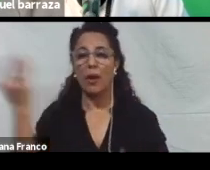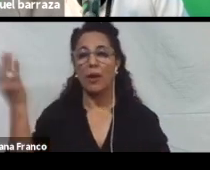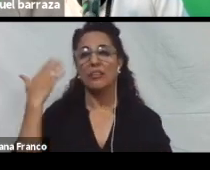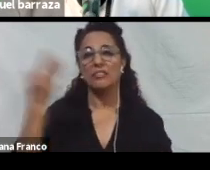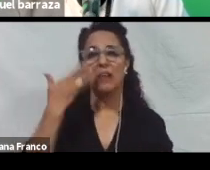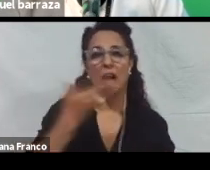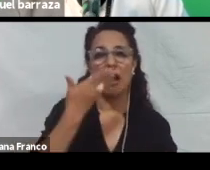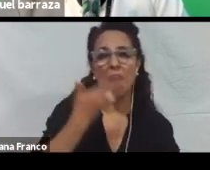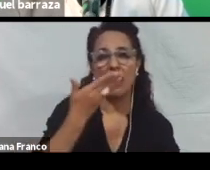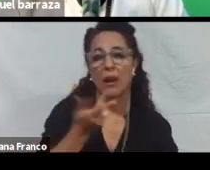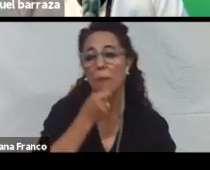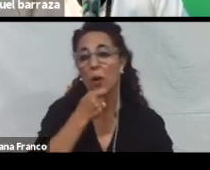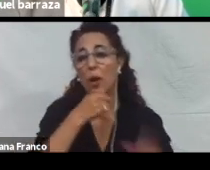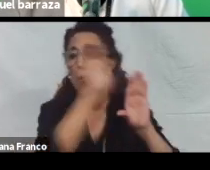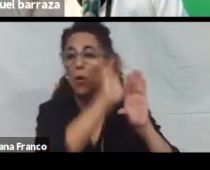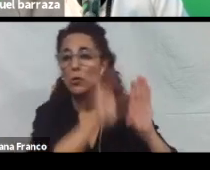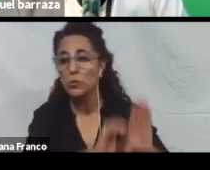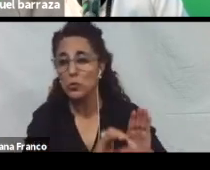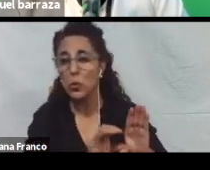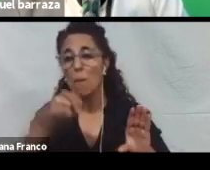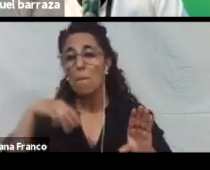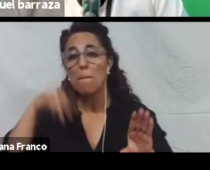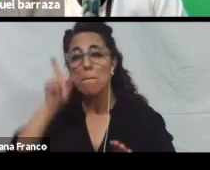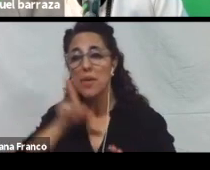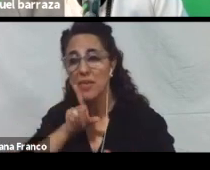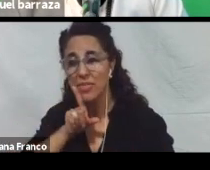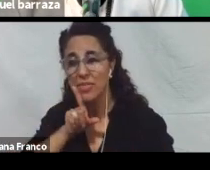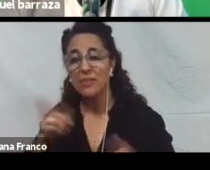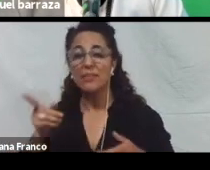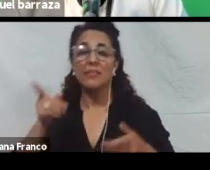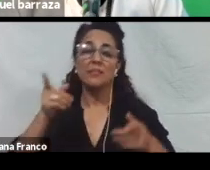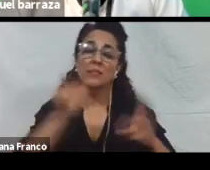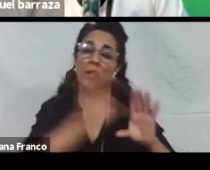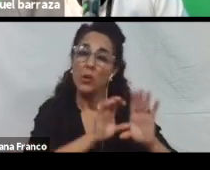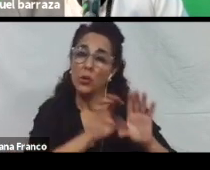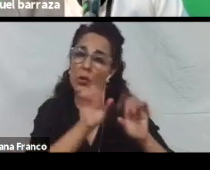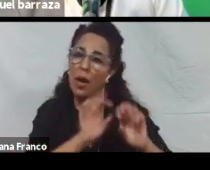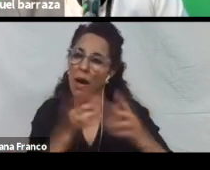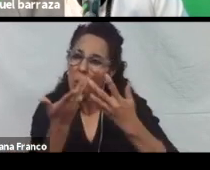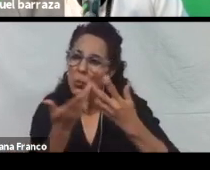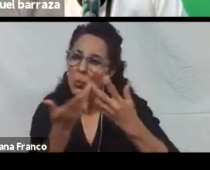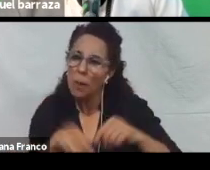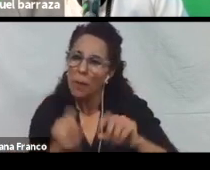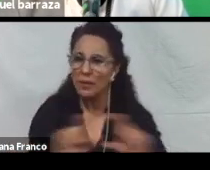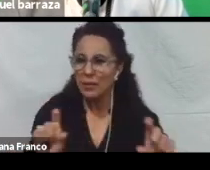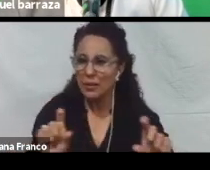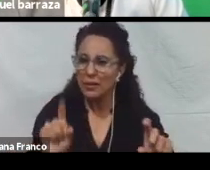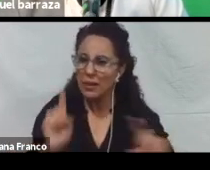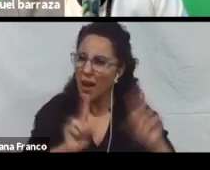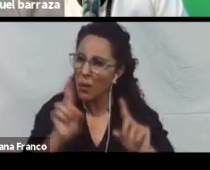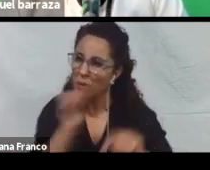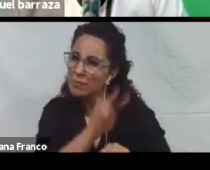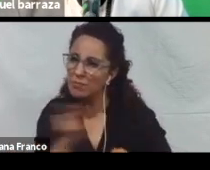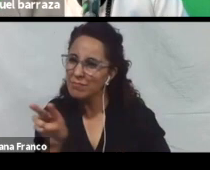Por acá. Por Zoom. Por Meet. O estamos subiendo un subtítulo. Y ponemos el subtítulo automático. ¿Alguna vez chequeamos? Que ese